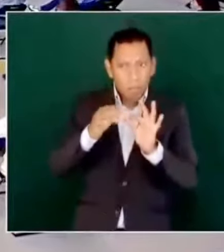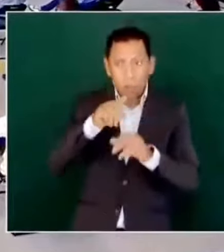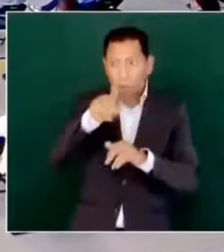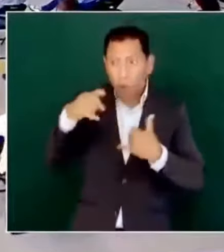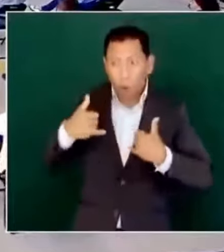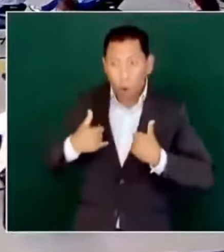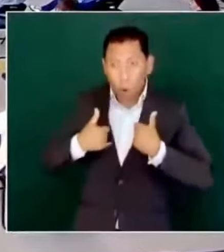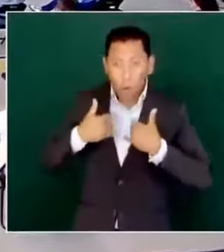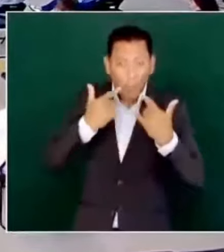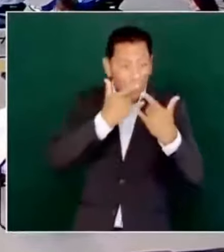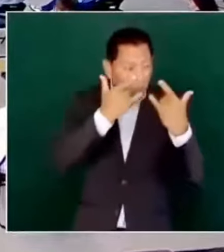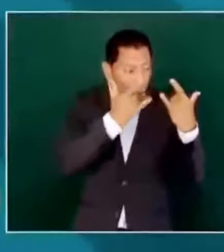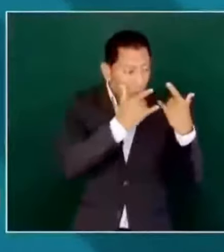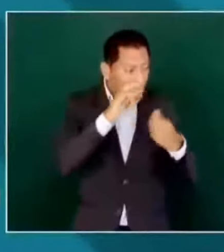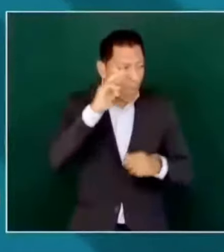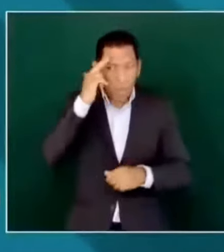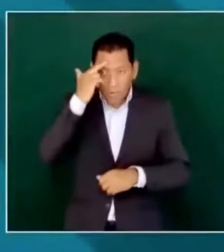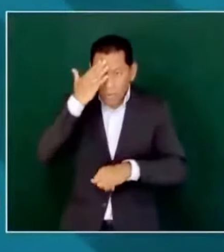jóvenes,